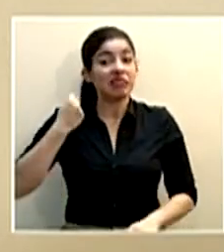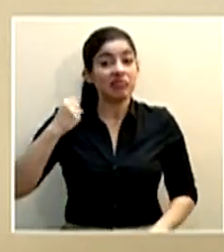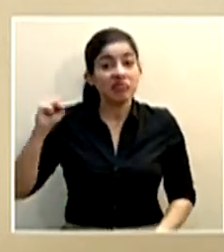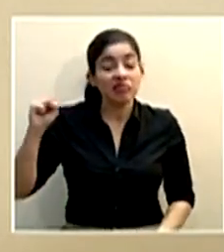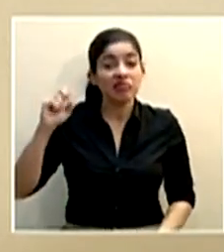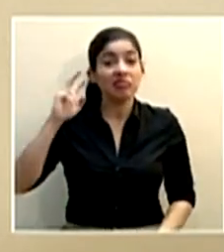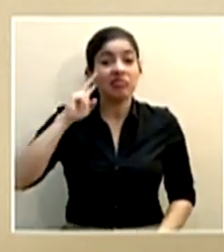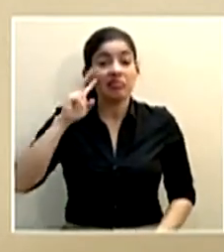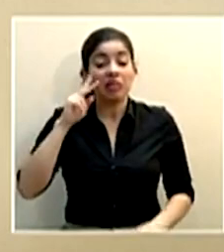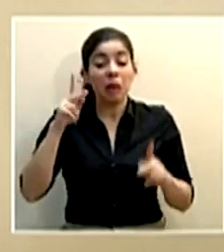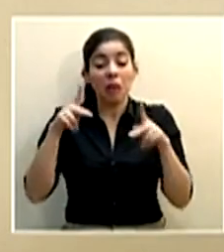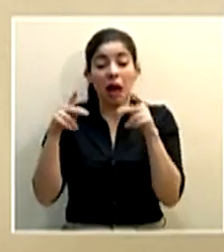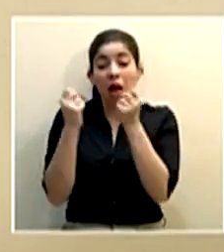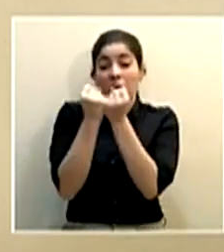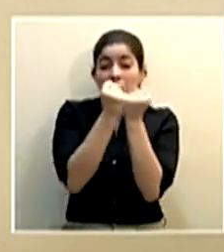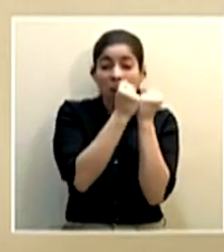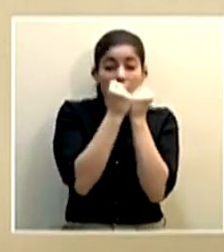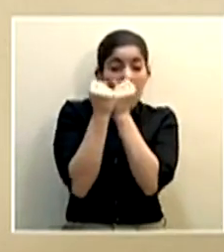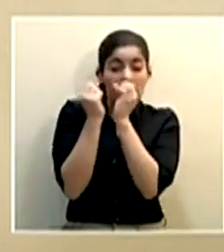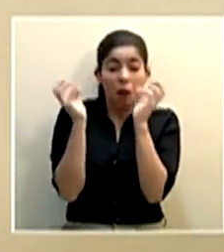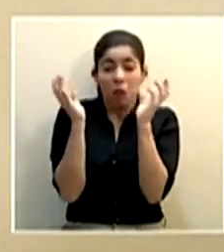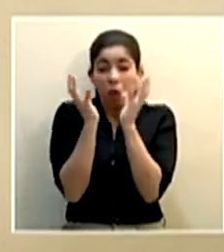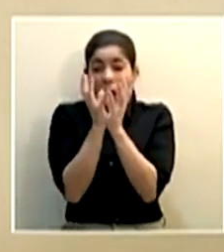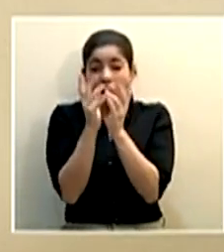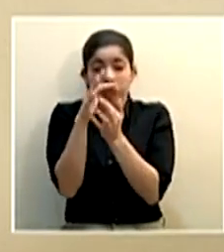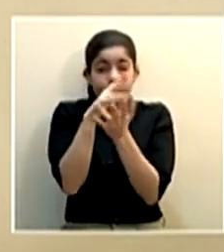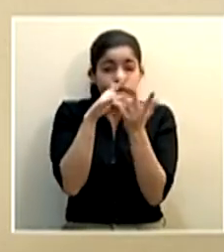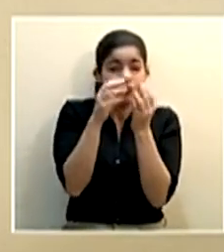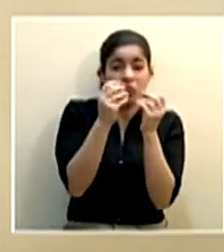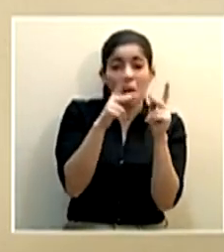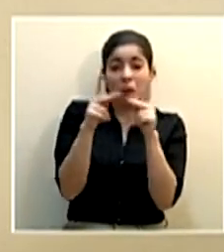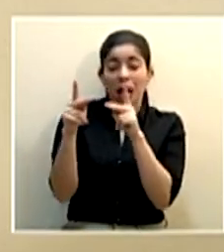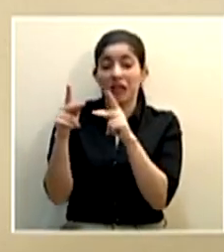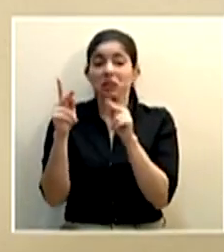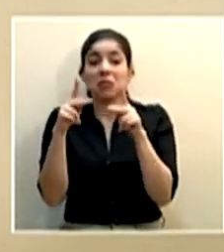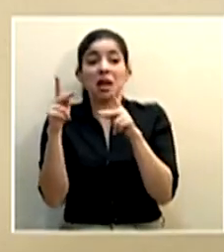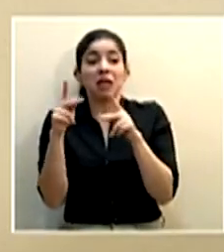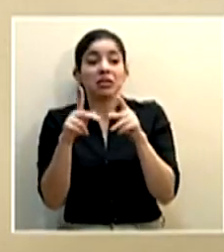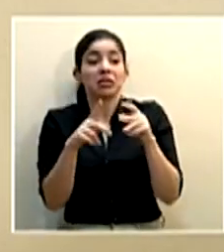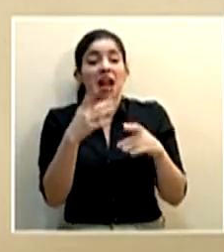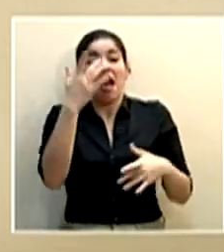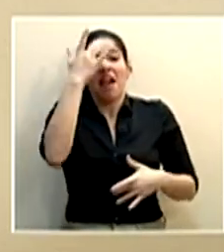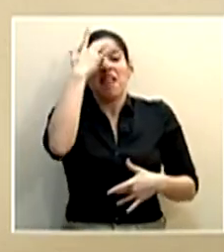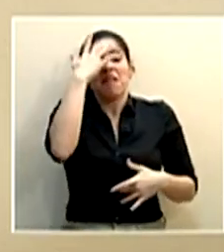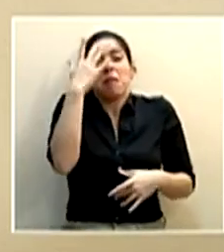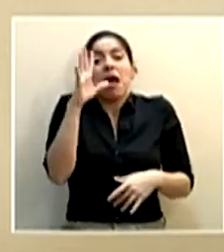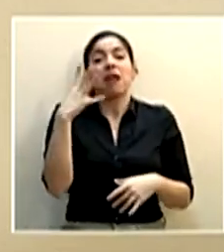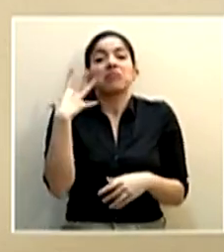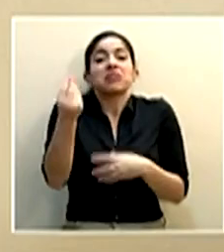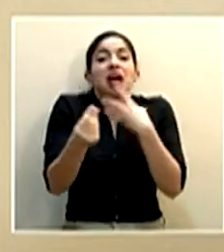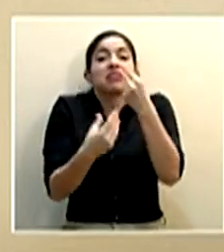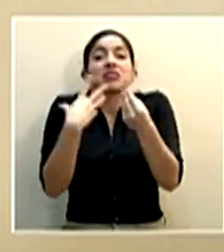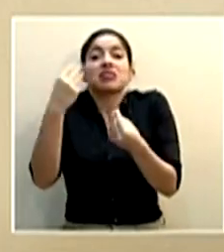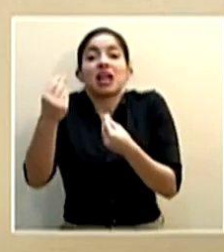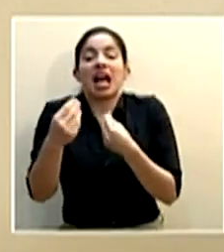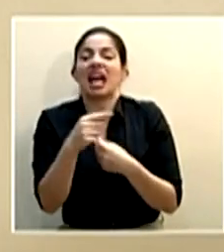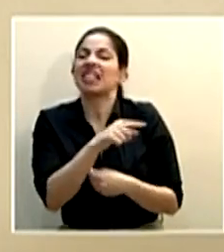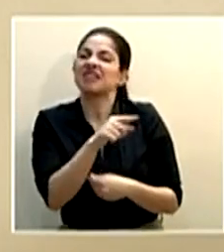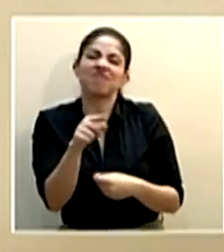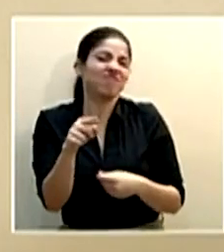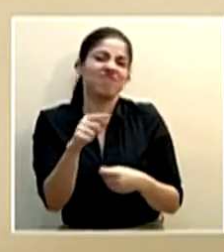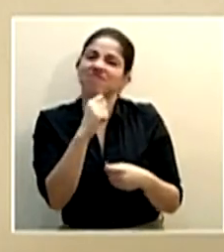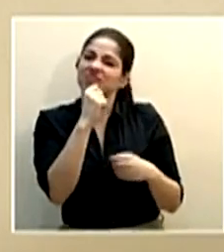apelotamiento de personas conglomerados de personas si la gente simplemente está saliendo enferma a los lugares públicos eso no nos va a permitir